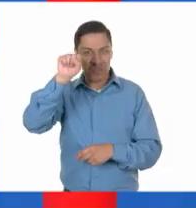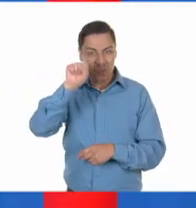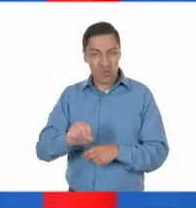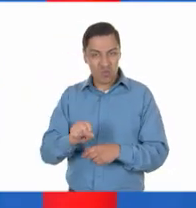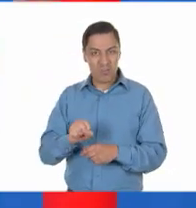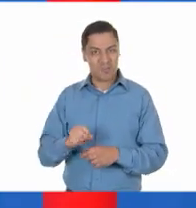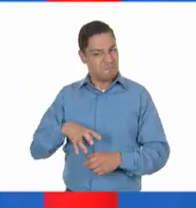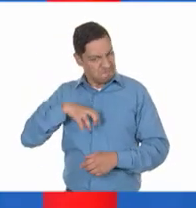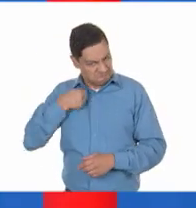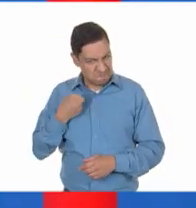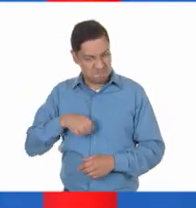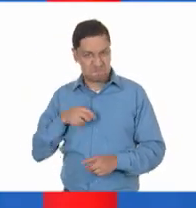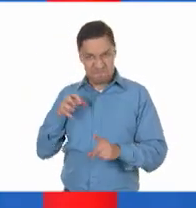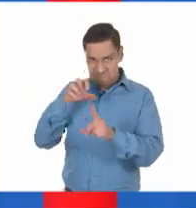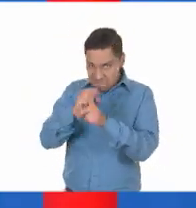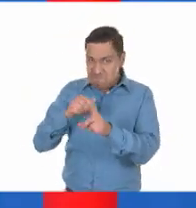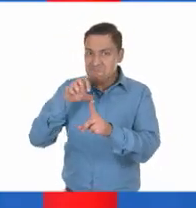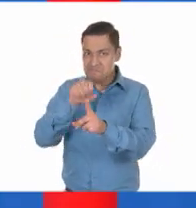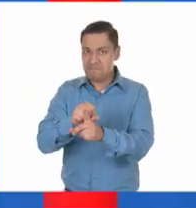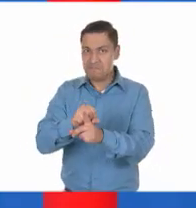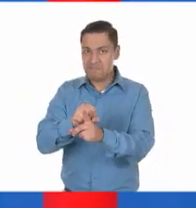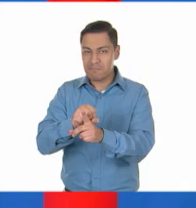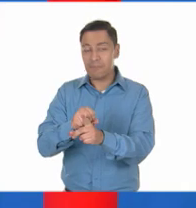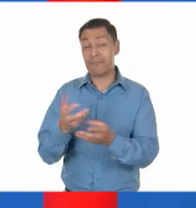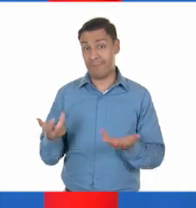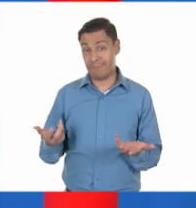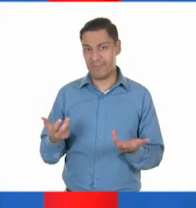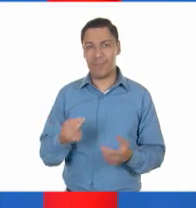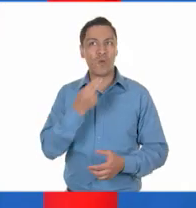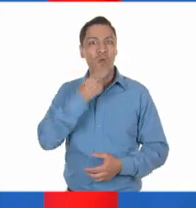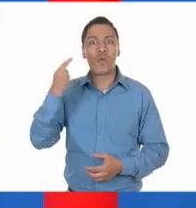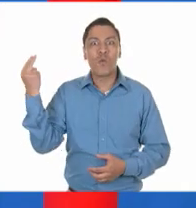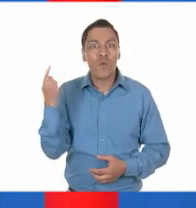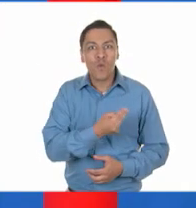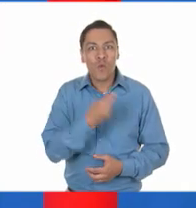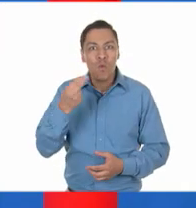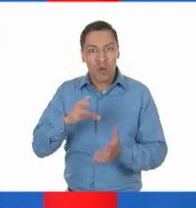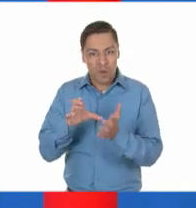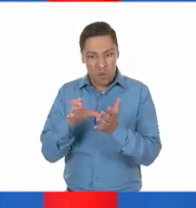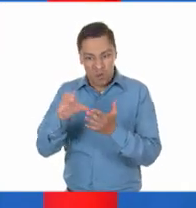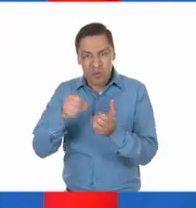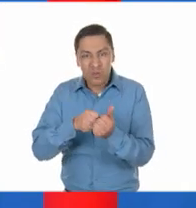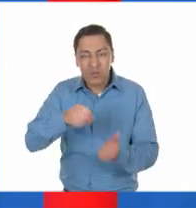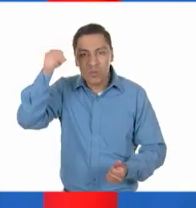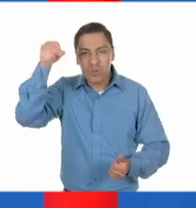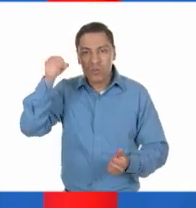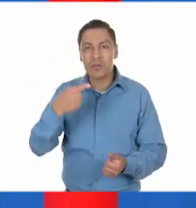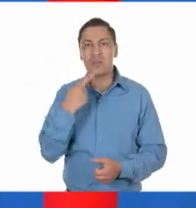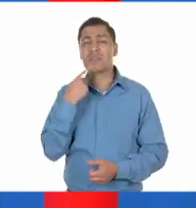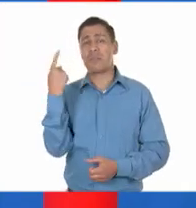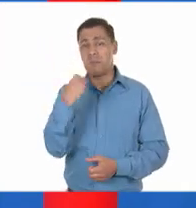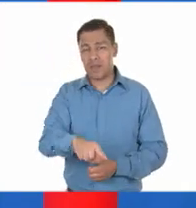Excelente resumen ambas. Y precisamente por la urgencia de atender estas demandas, se ocasionó que la alianza entre